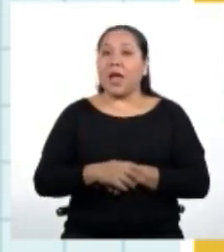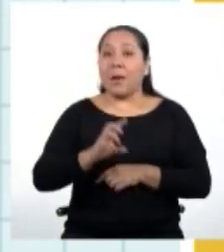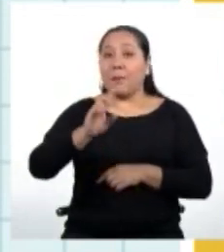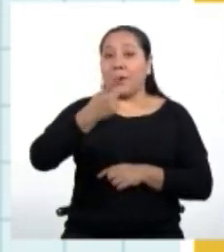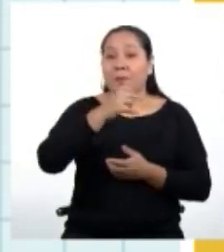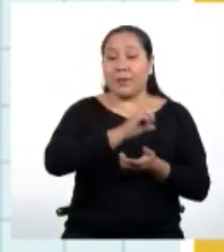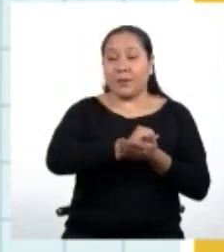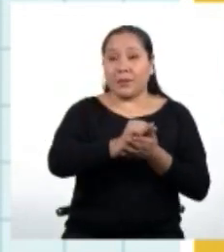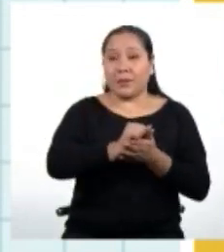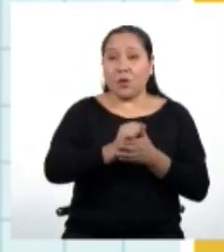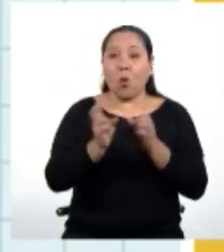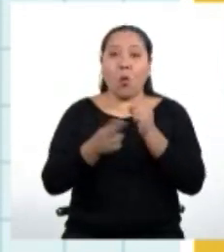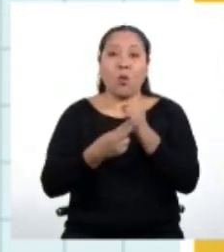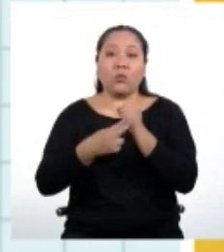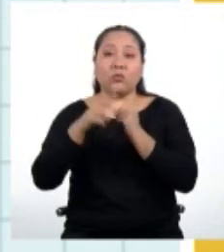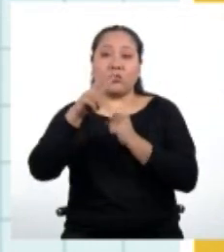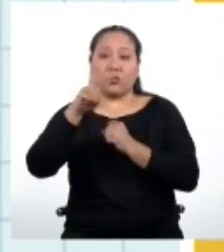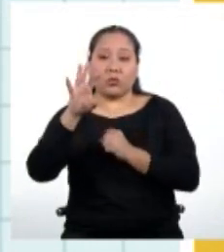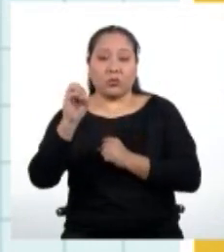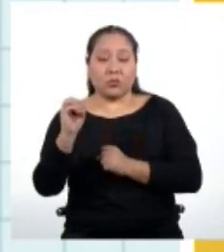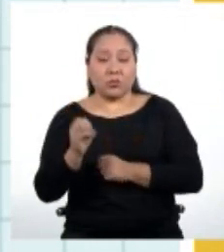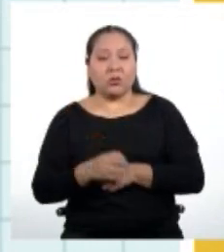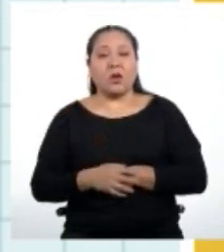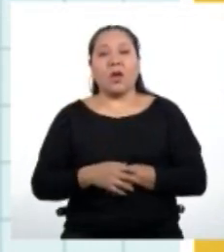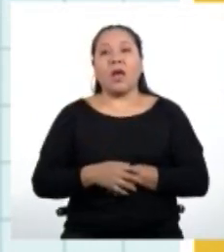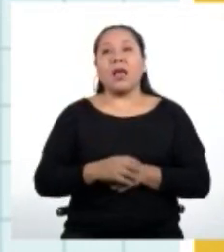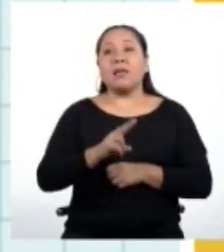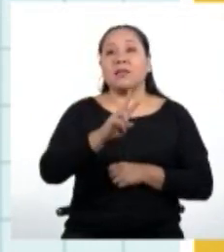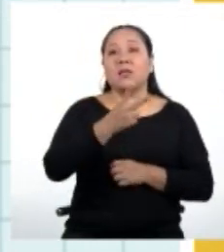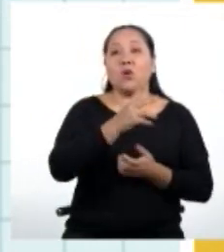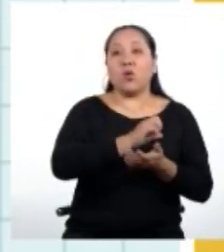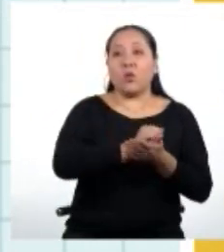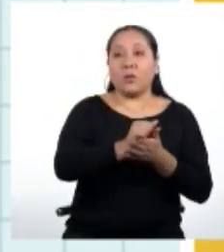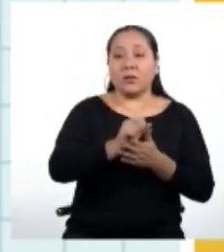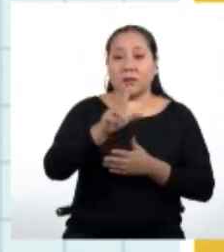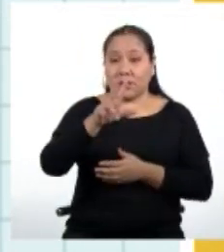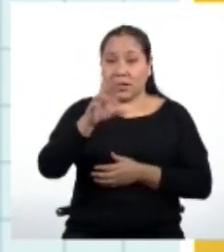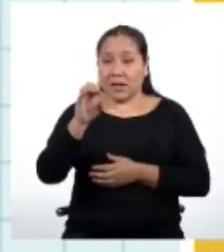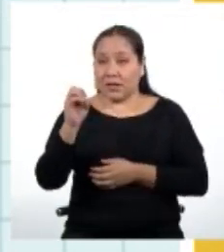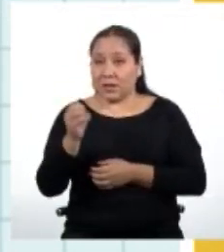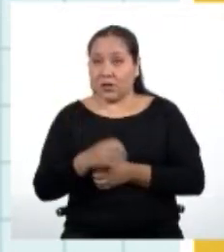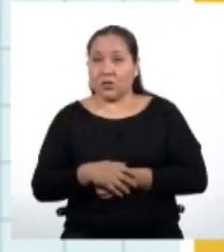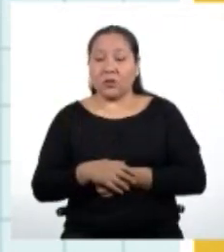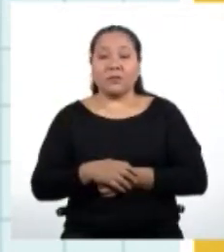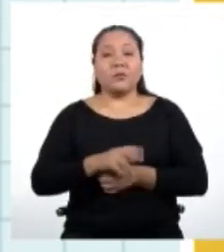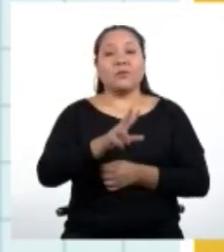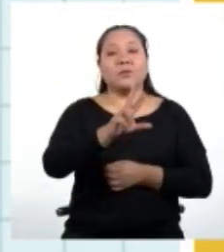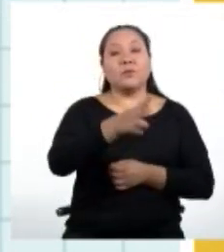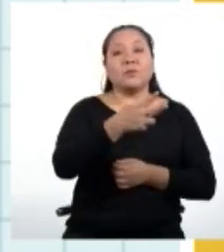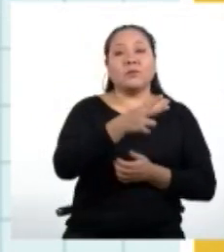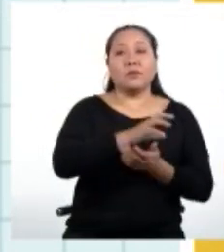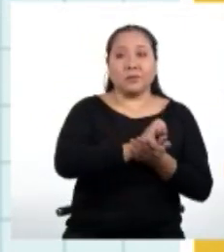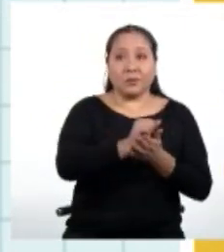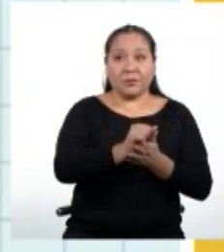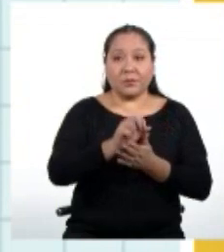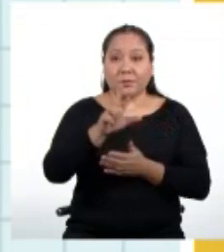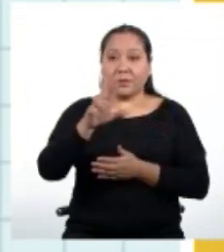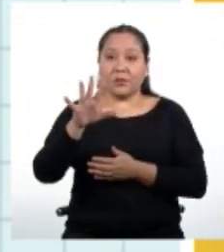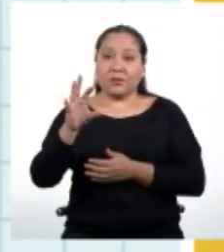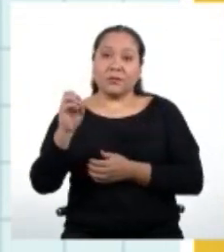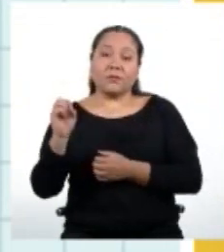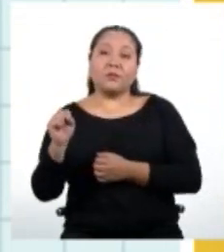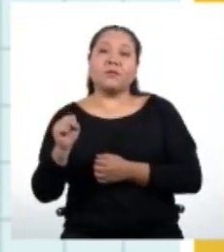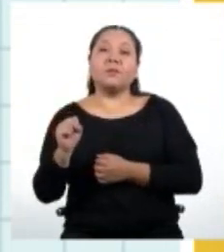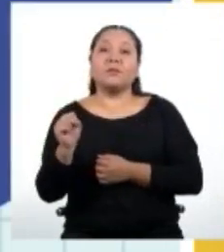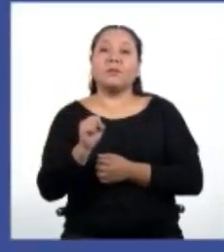250 soles. El segundo mes ahorra 300 soles. El tercer mes ahorra 350